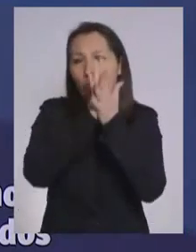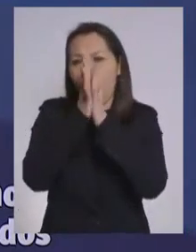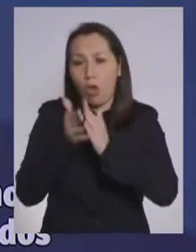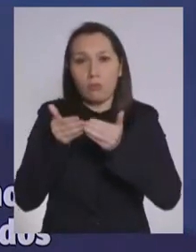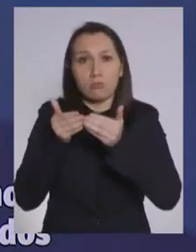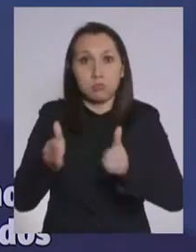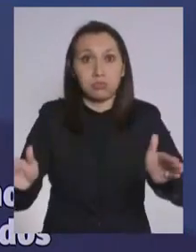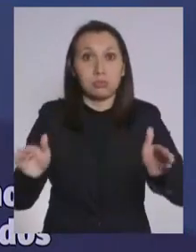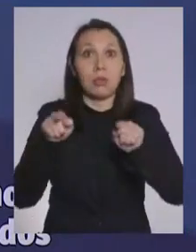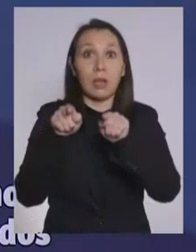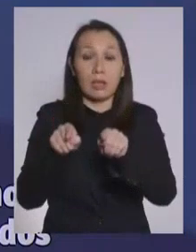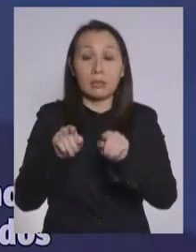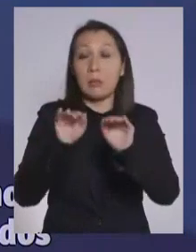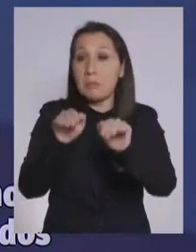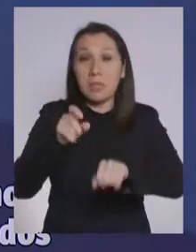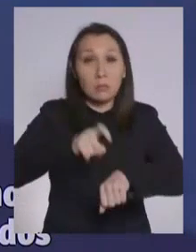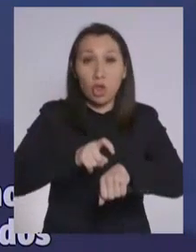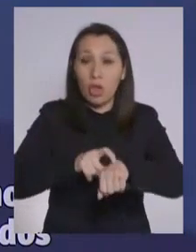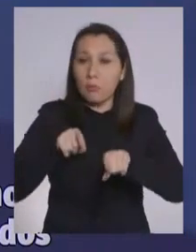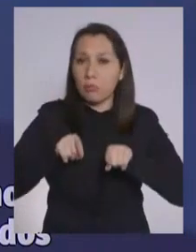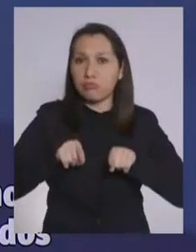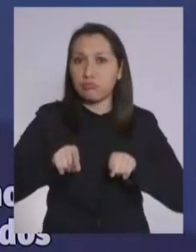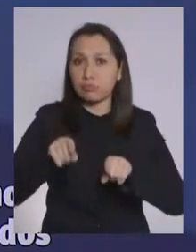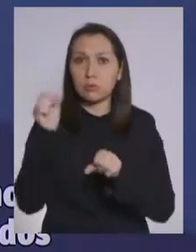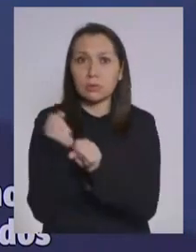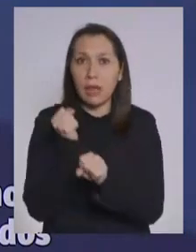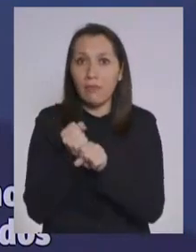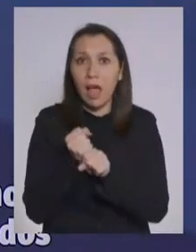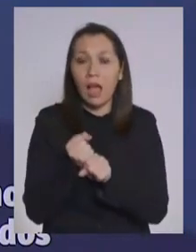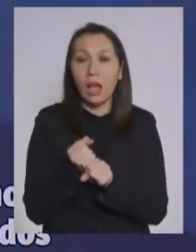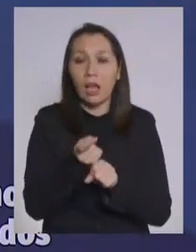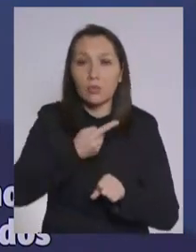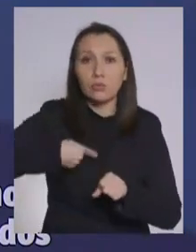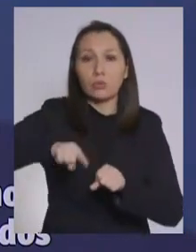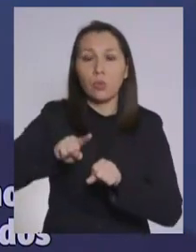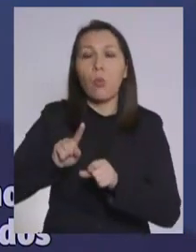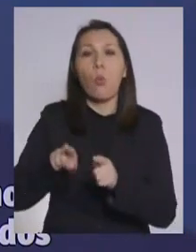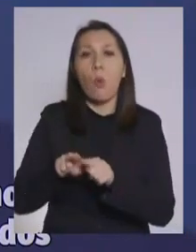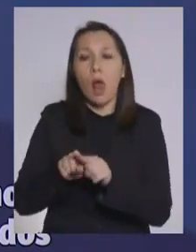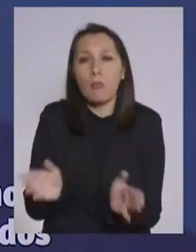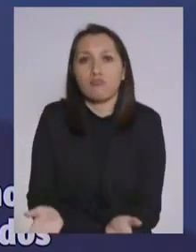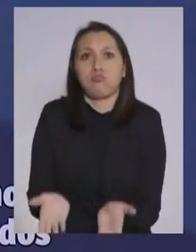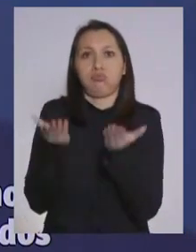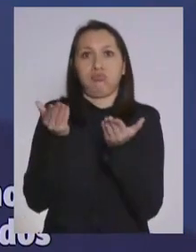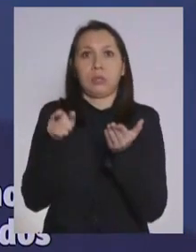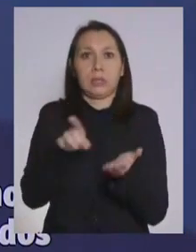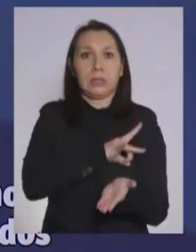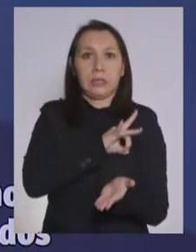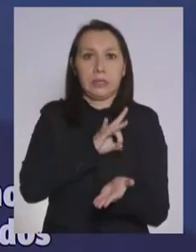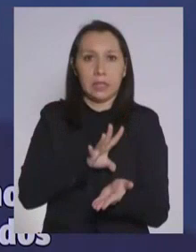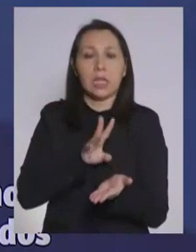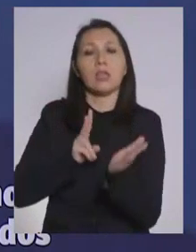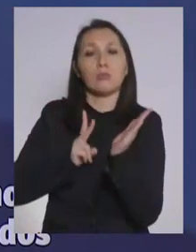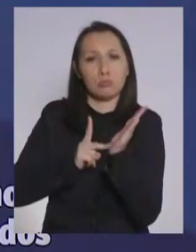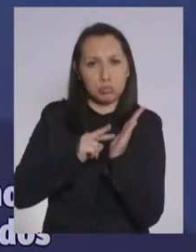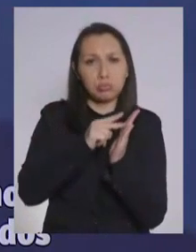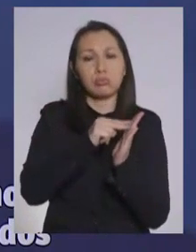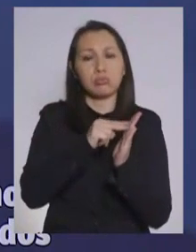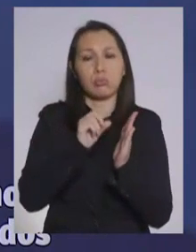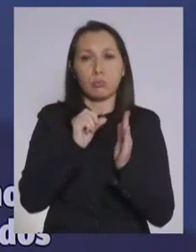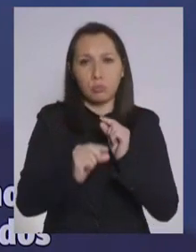pero paralelamente con eso debemos trabajar por levantar Chile, paso a paso